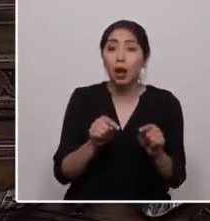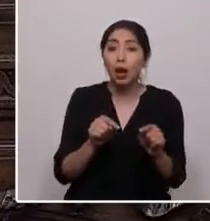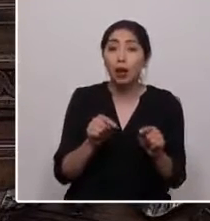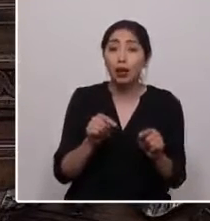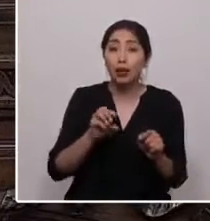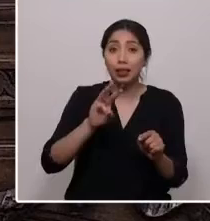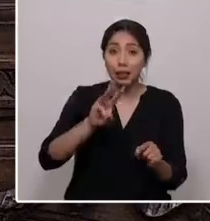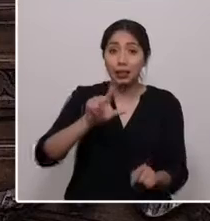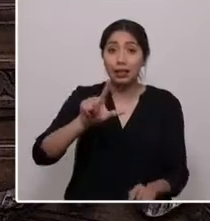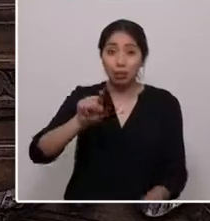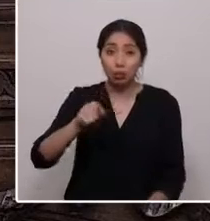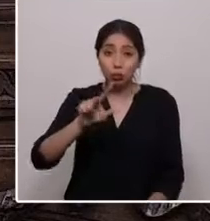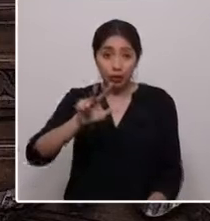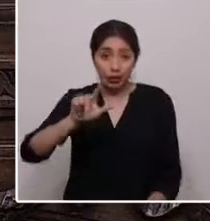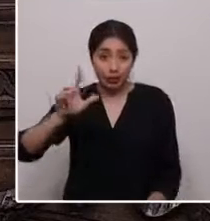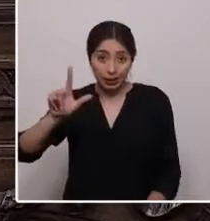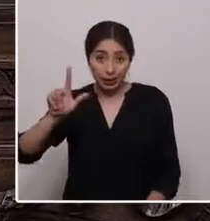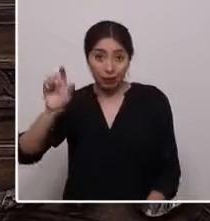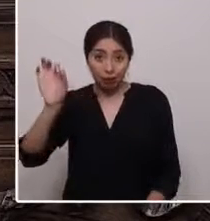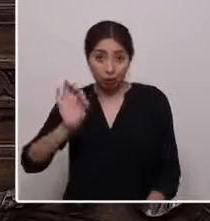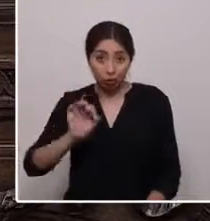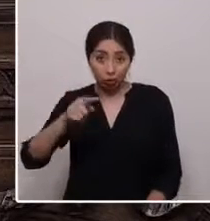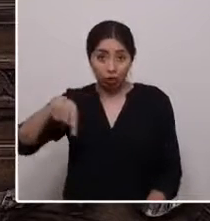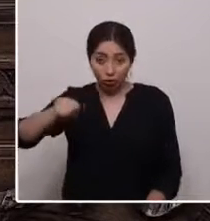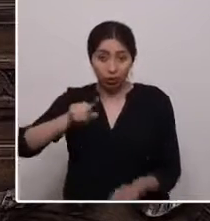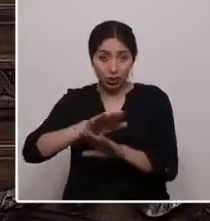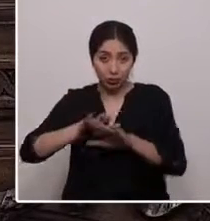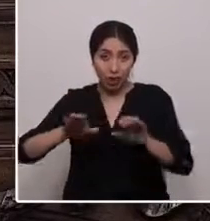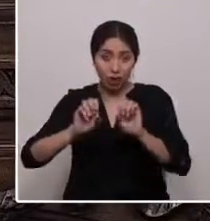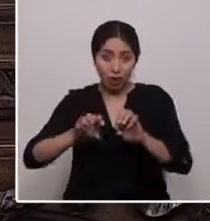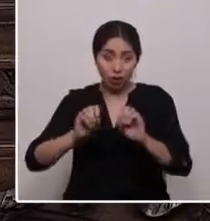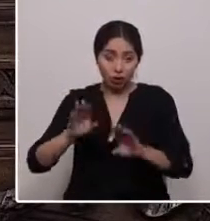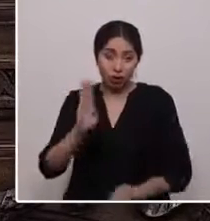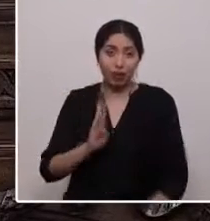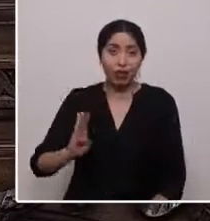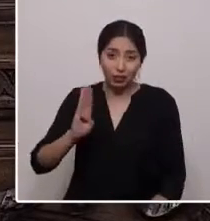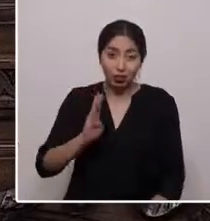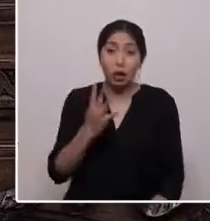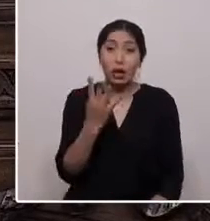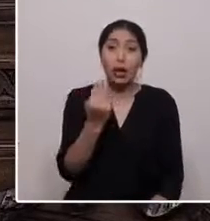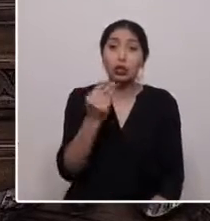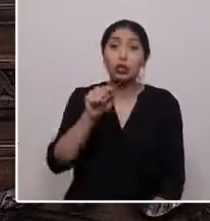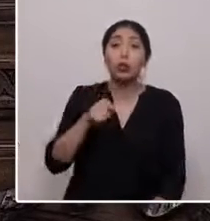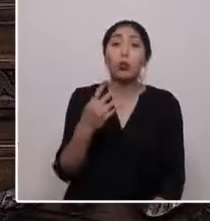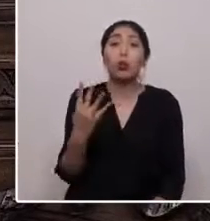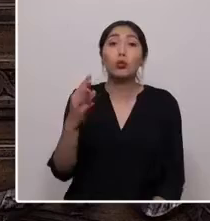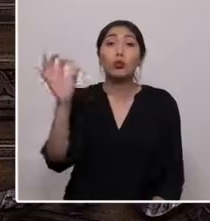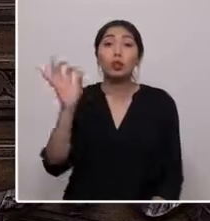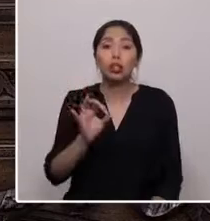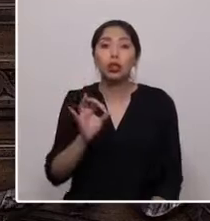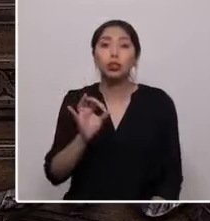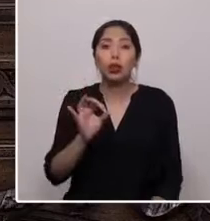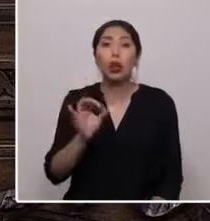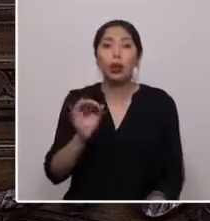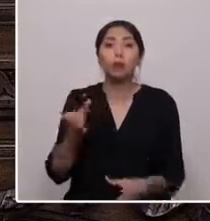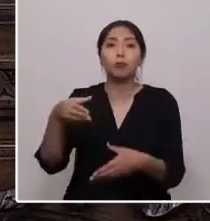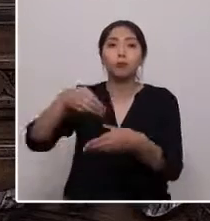% terminaron su educación básica y un 14,4% declara pertenecer a pueblos originarios.